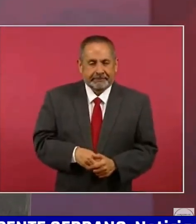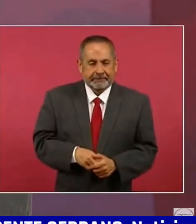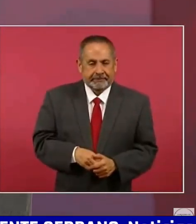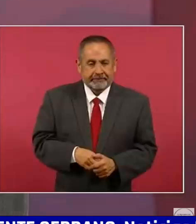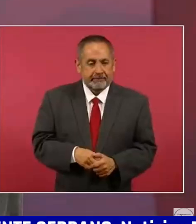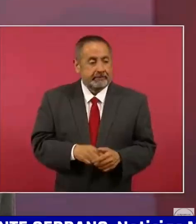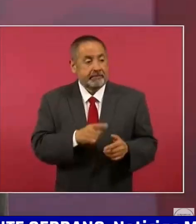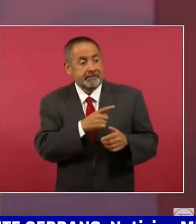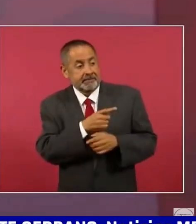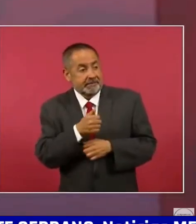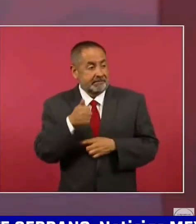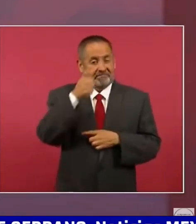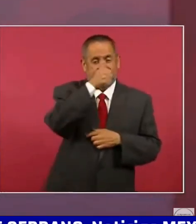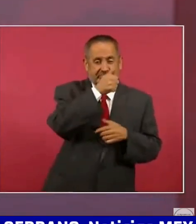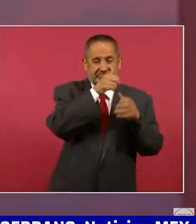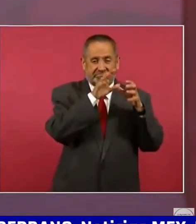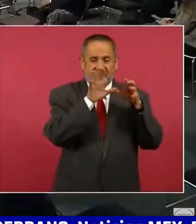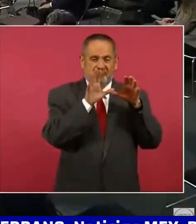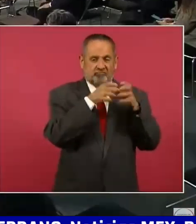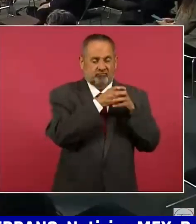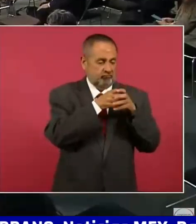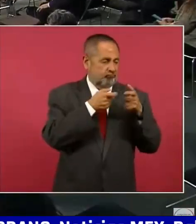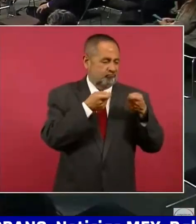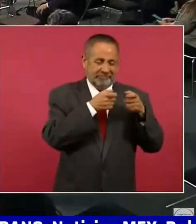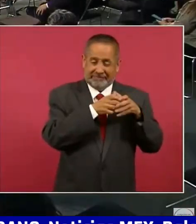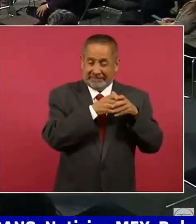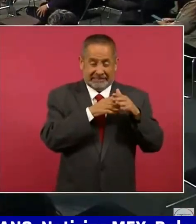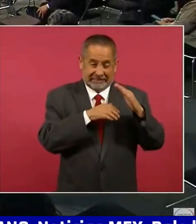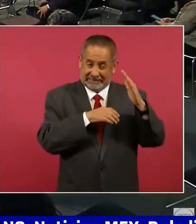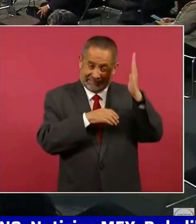Porque los de arriba, primero arriba,